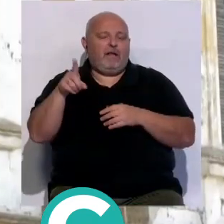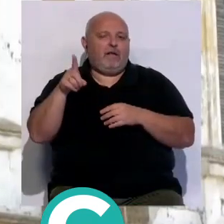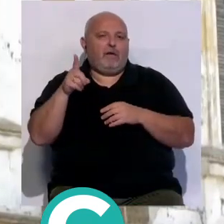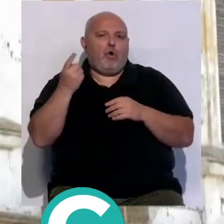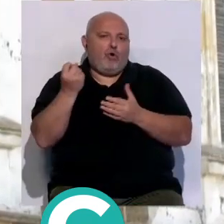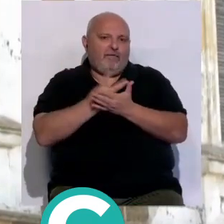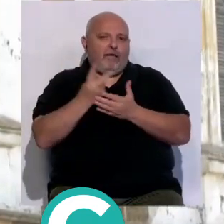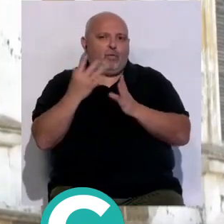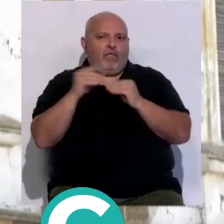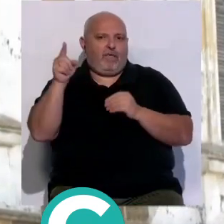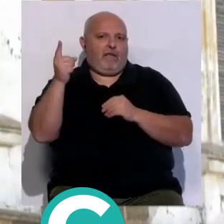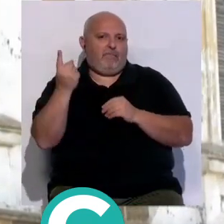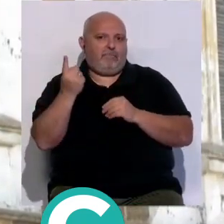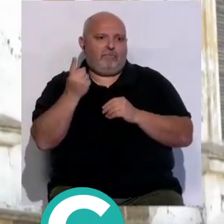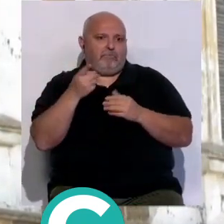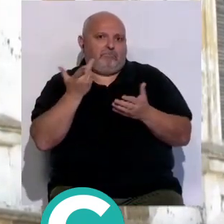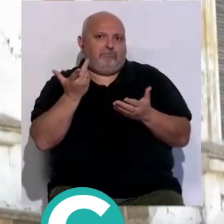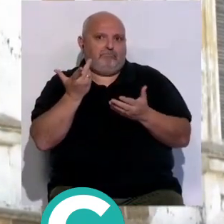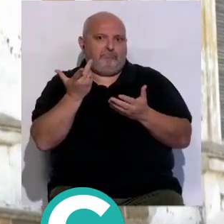nuevamente la Junta de Andalucía